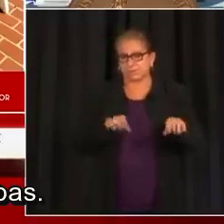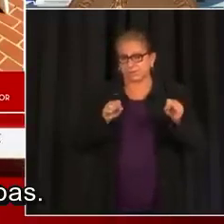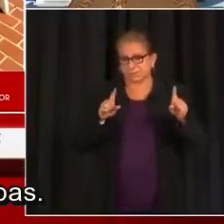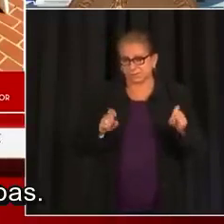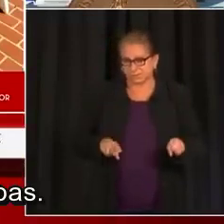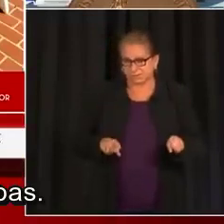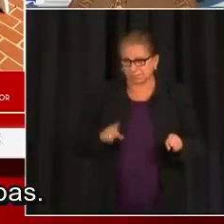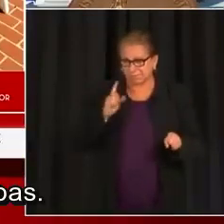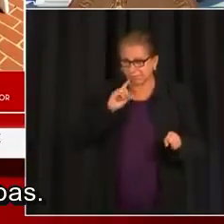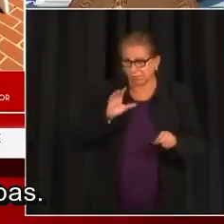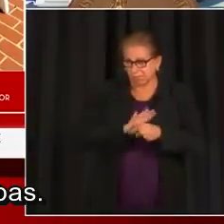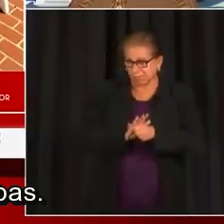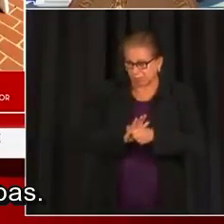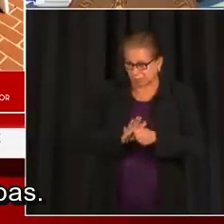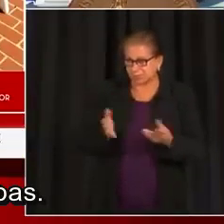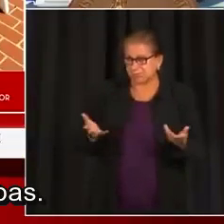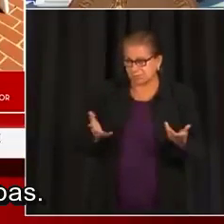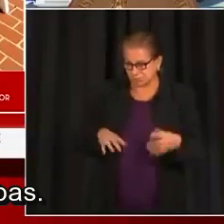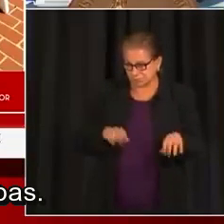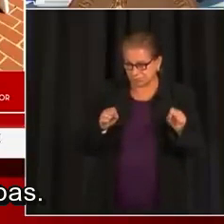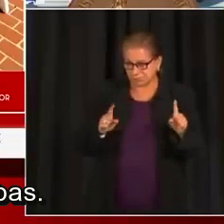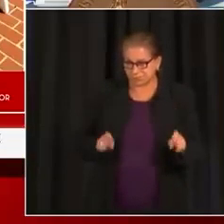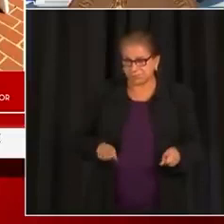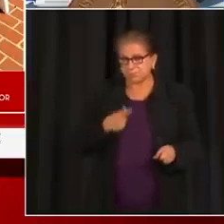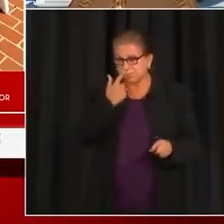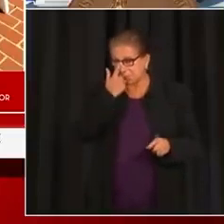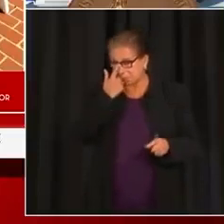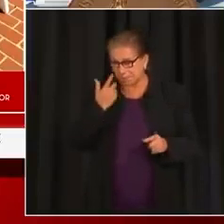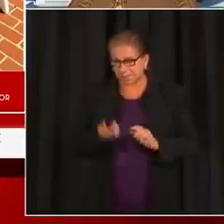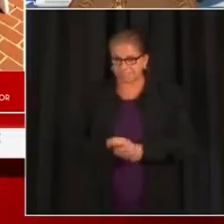Hemos estado hablando sobre las pruebas.